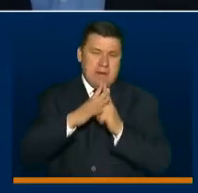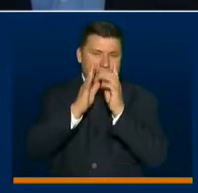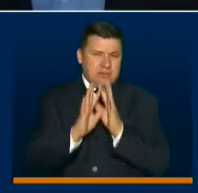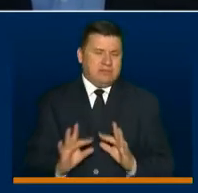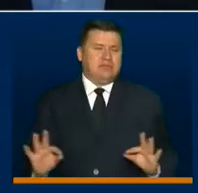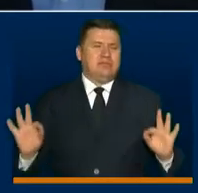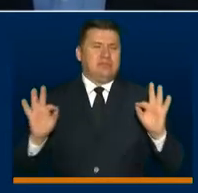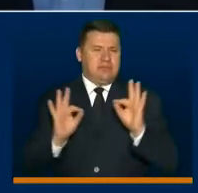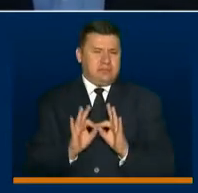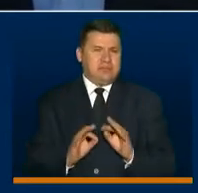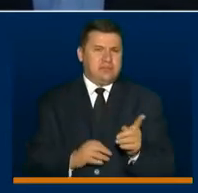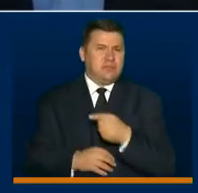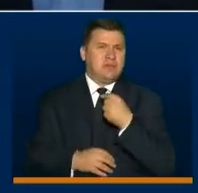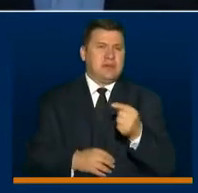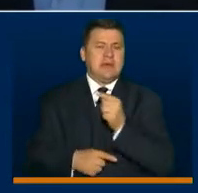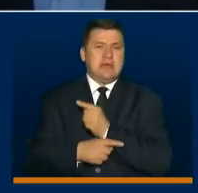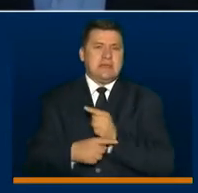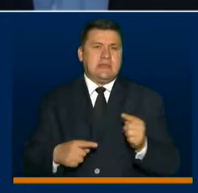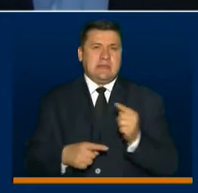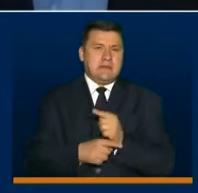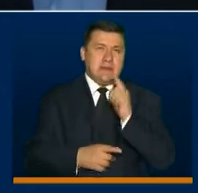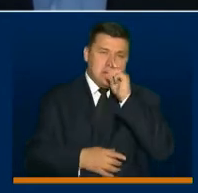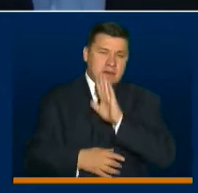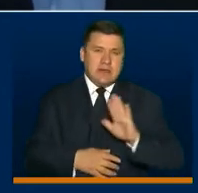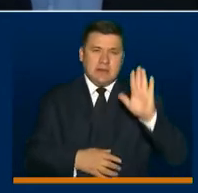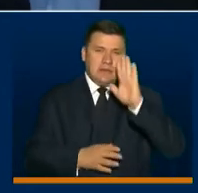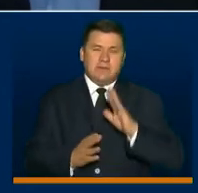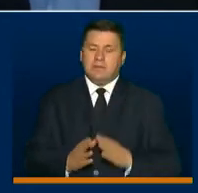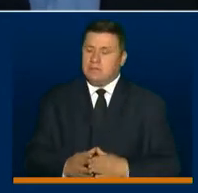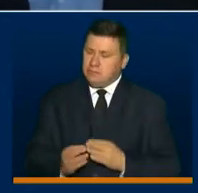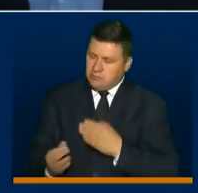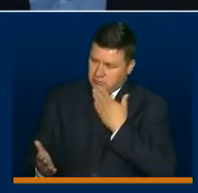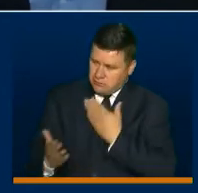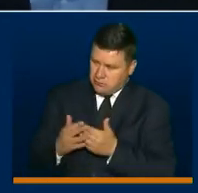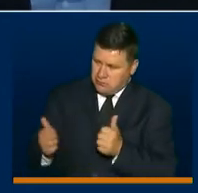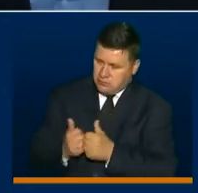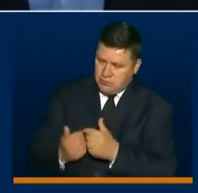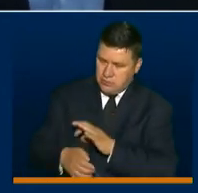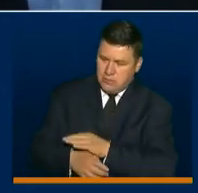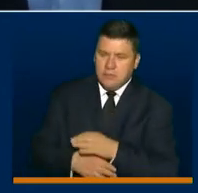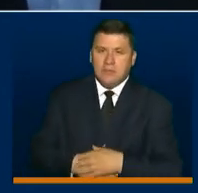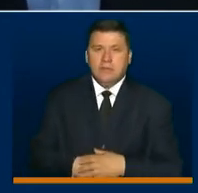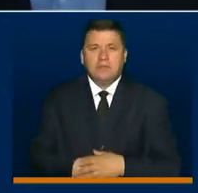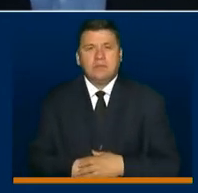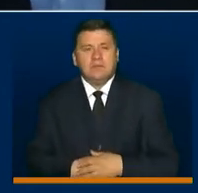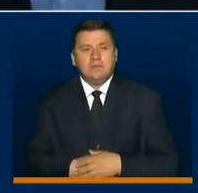importantes para las próximas semanas en el territorio nacional. Muchísimas gracias por estar con nosotros.